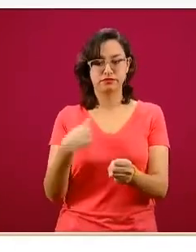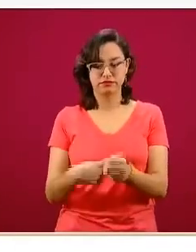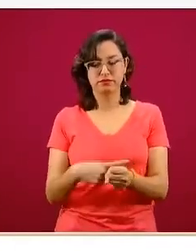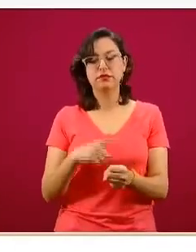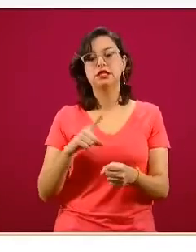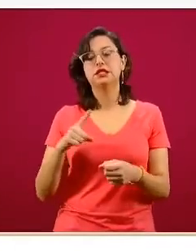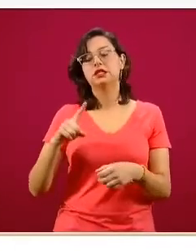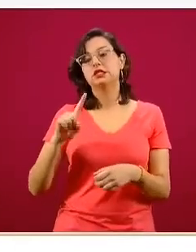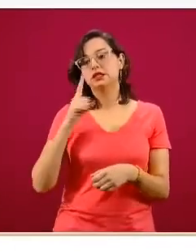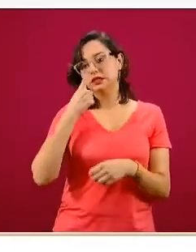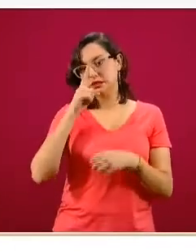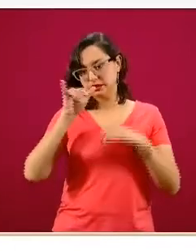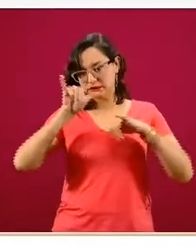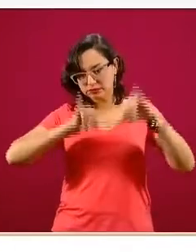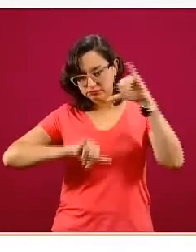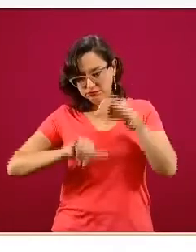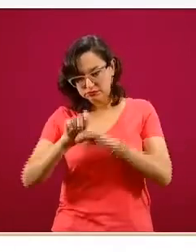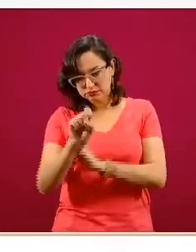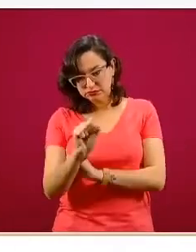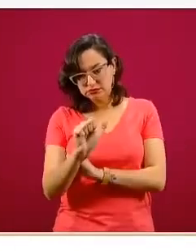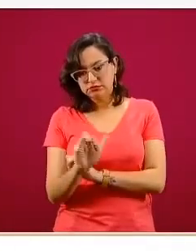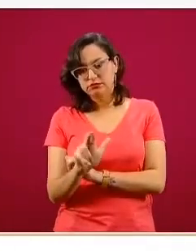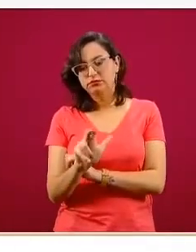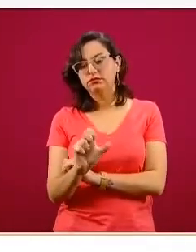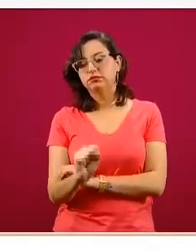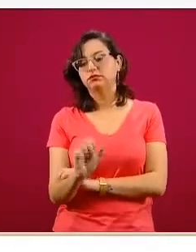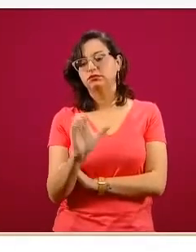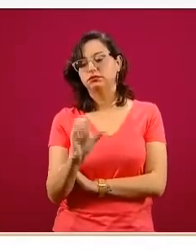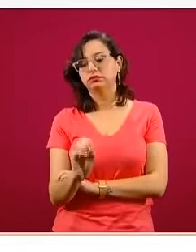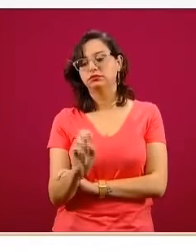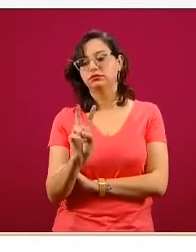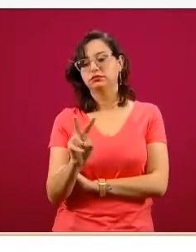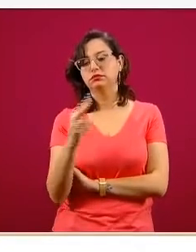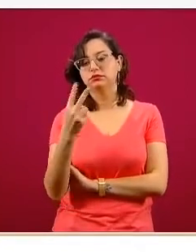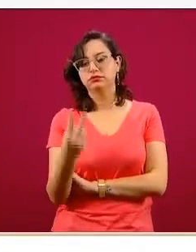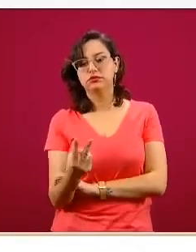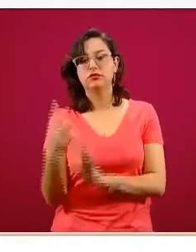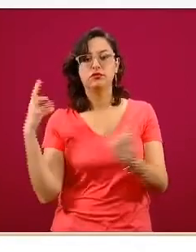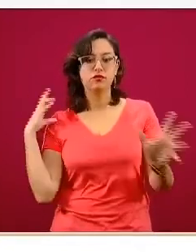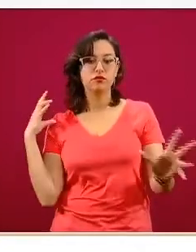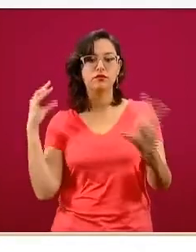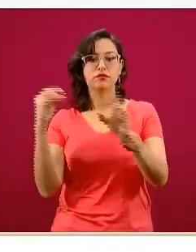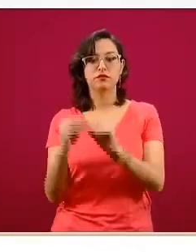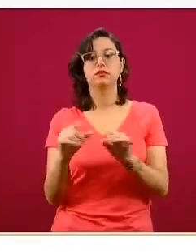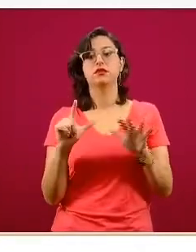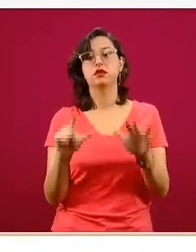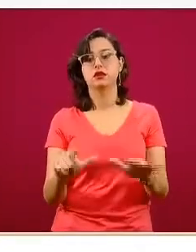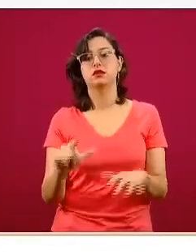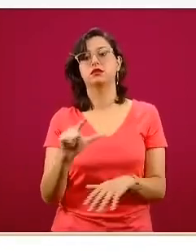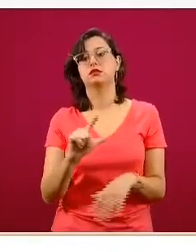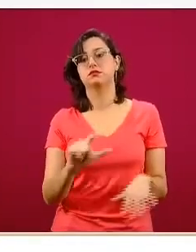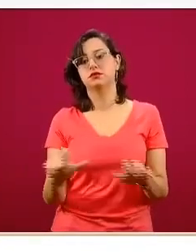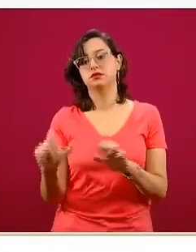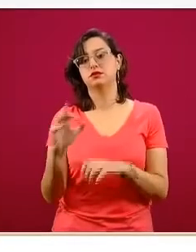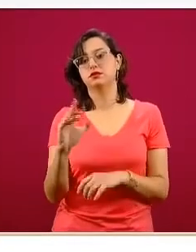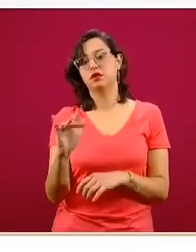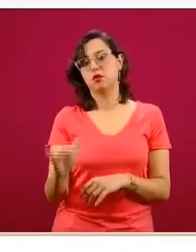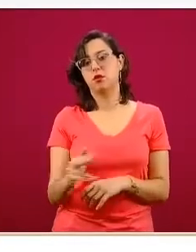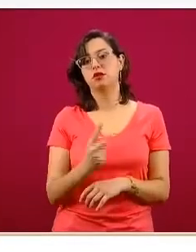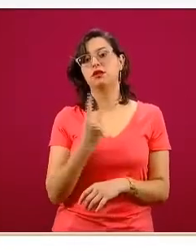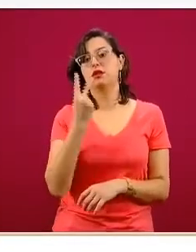de laboratorio para SARS-CoV-2, representan ese total acumulado de 16 mil 752,